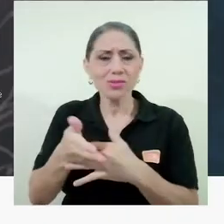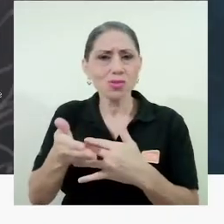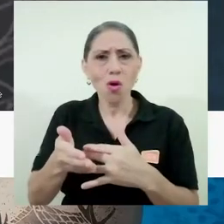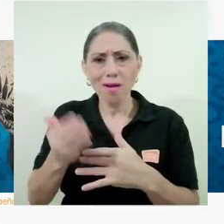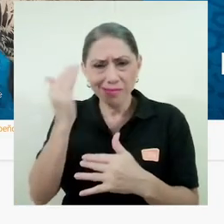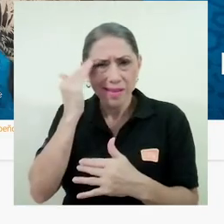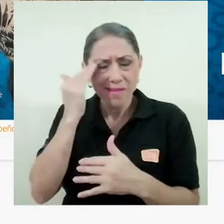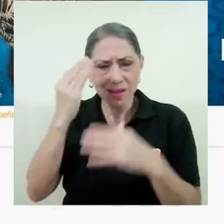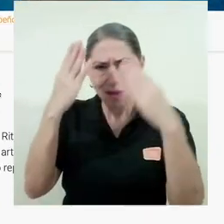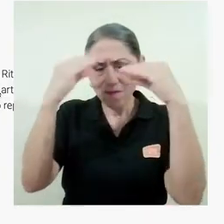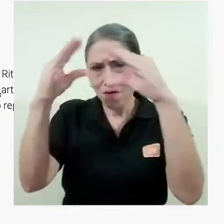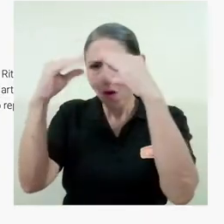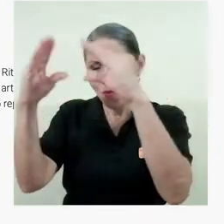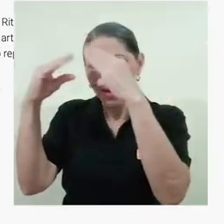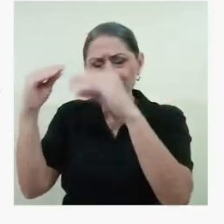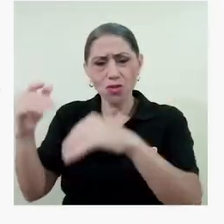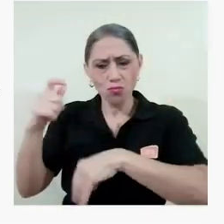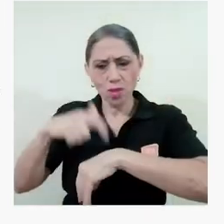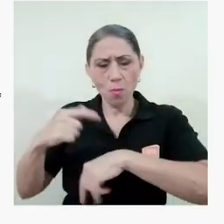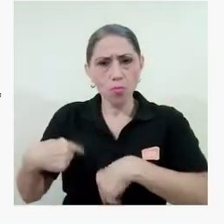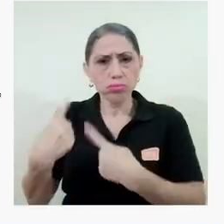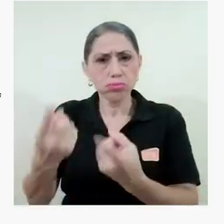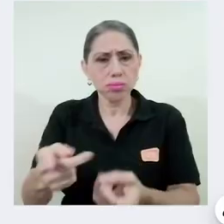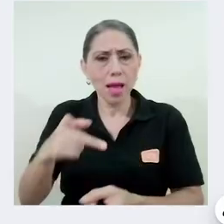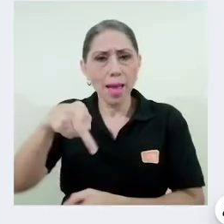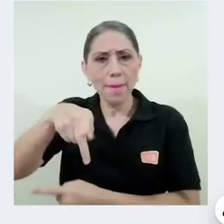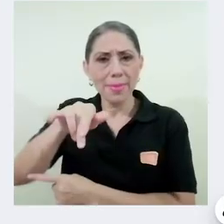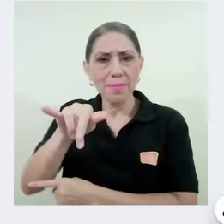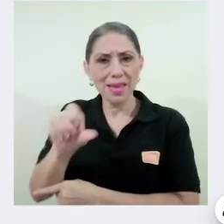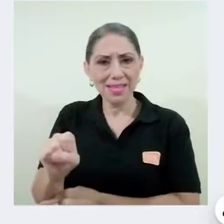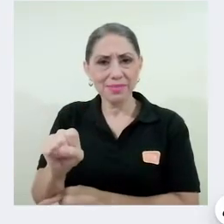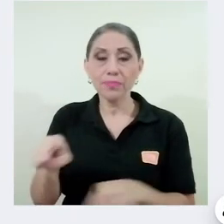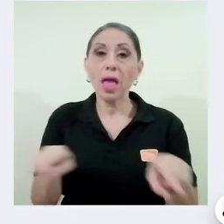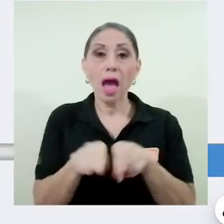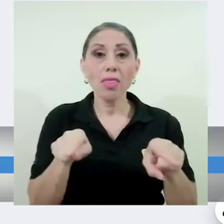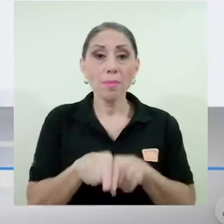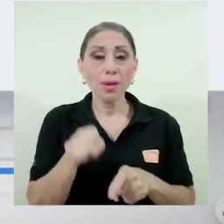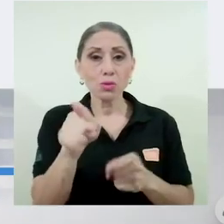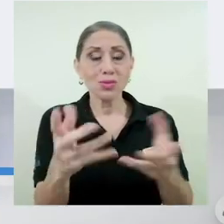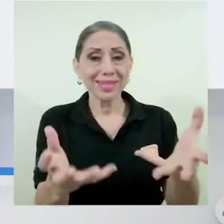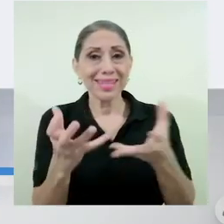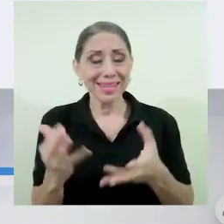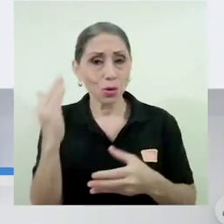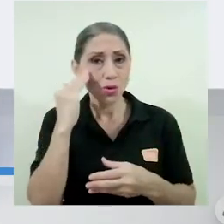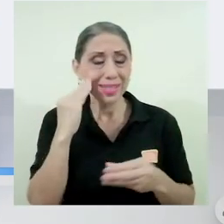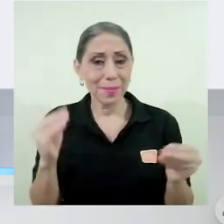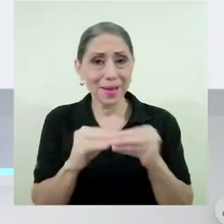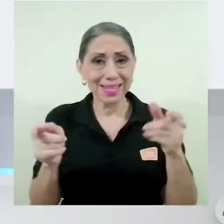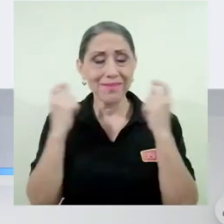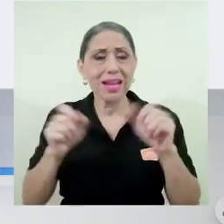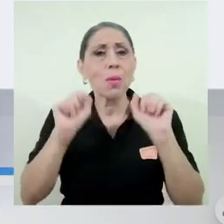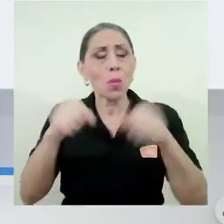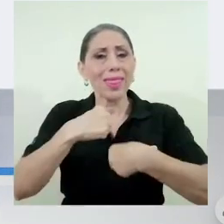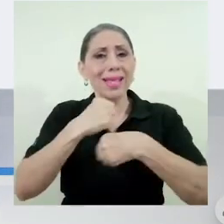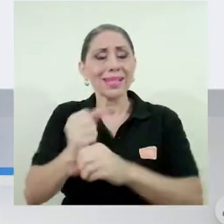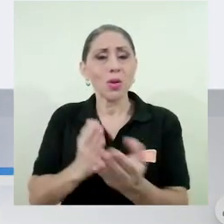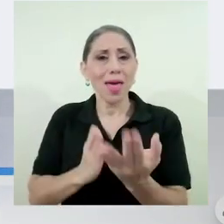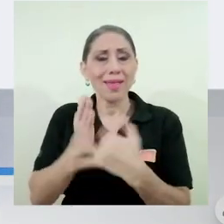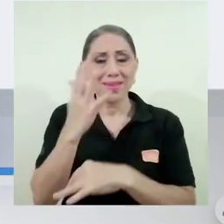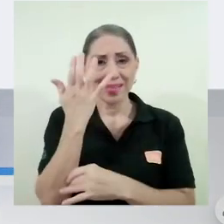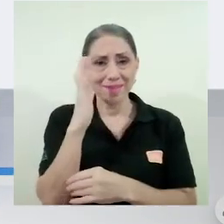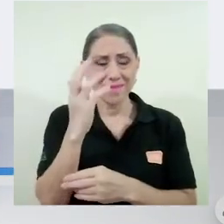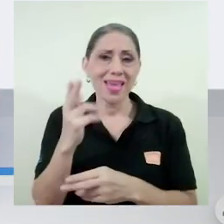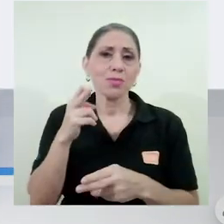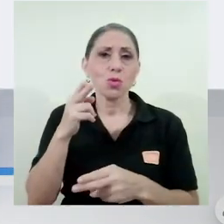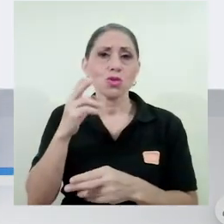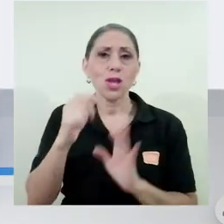durante todo este tiempo a las pymes. Además, si usted desea conocer más de la feria, puede visitar la página